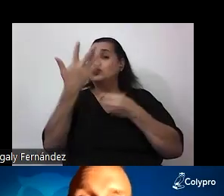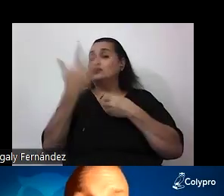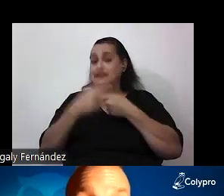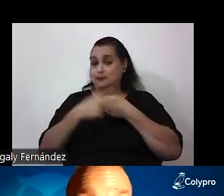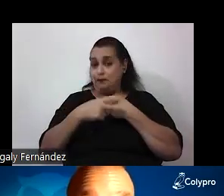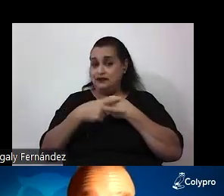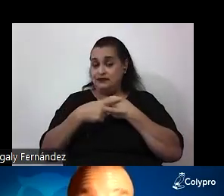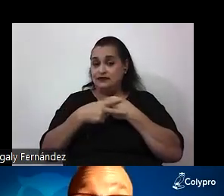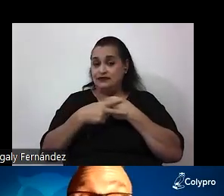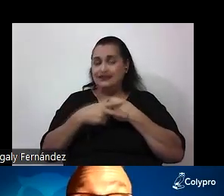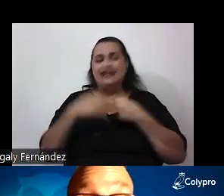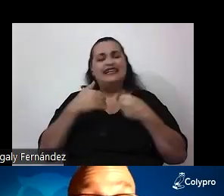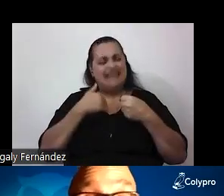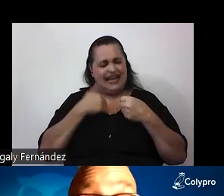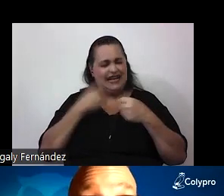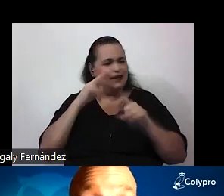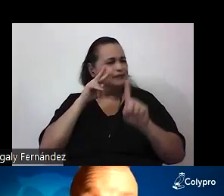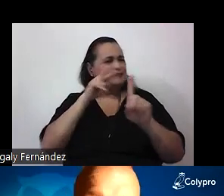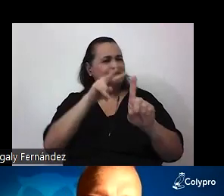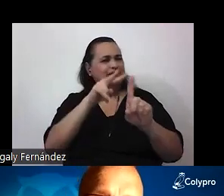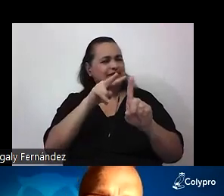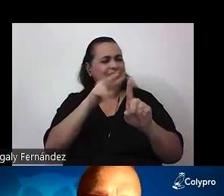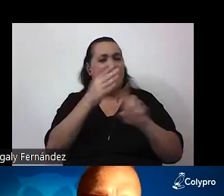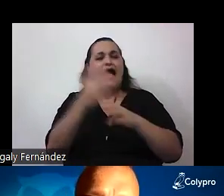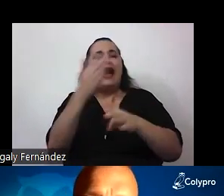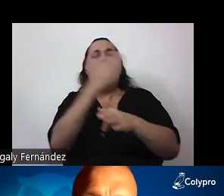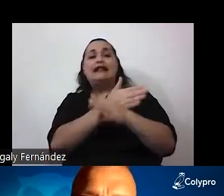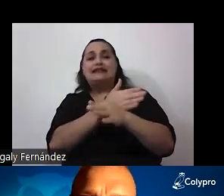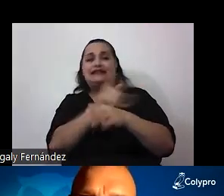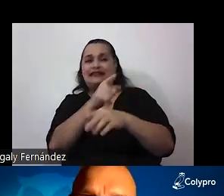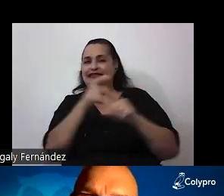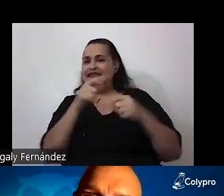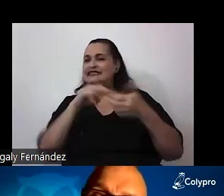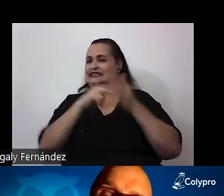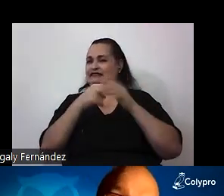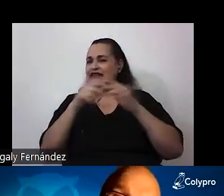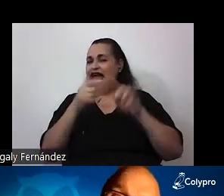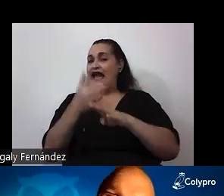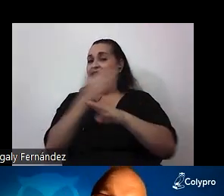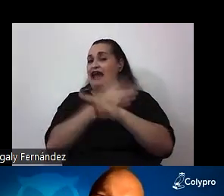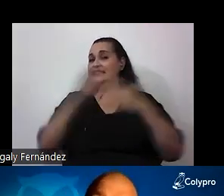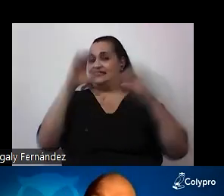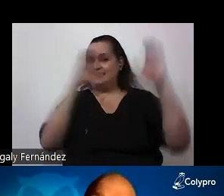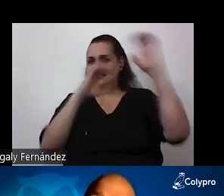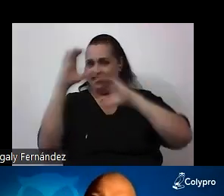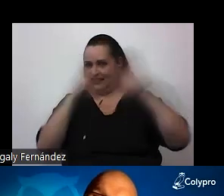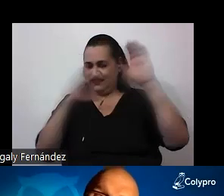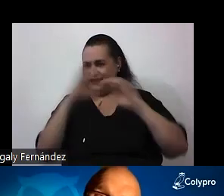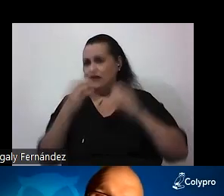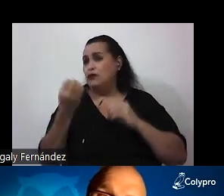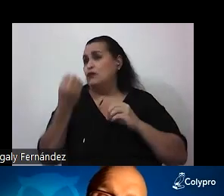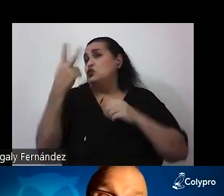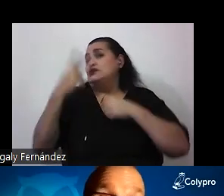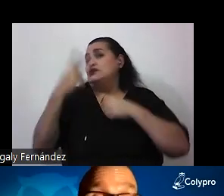veces tienen connotaciones más bien anticientíficas y muchas veces terminan en lo que ya he